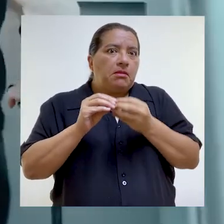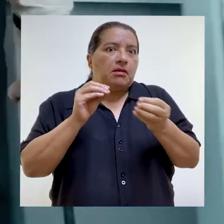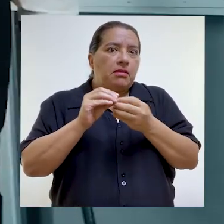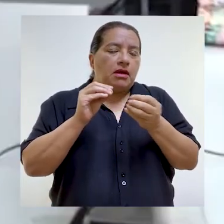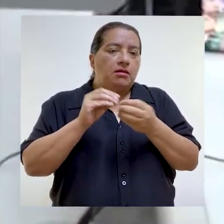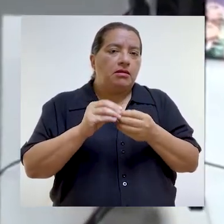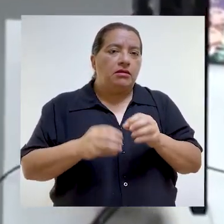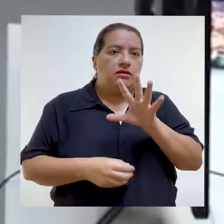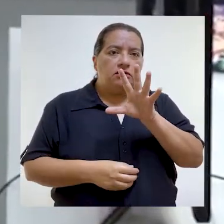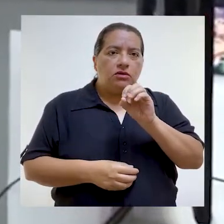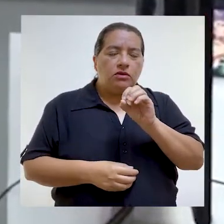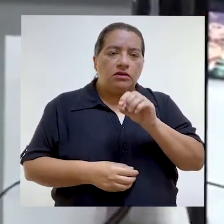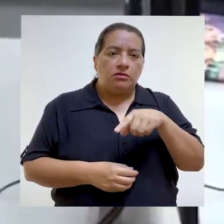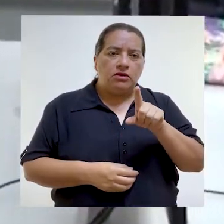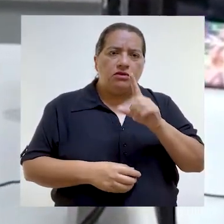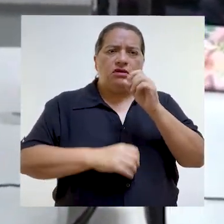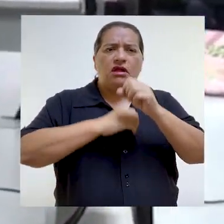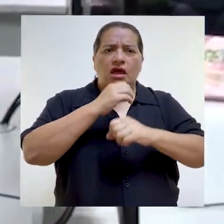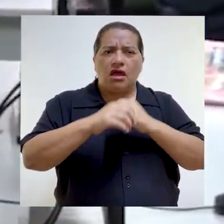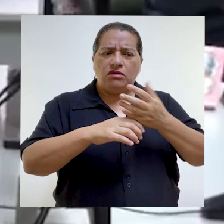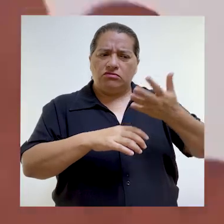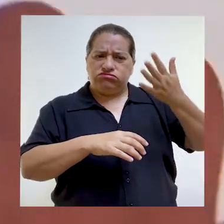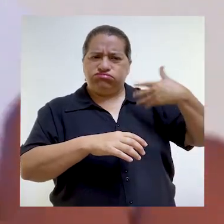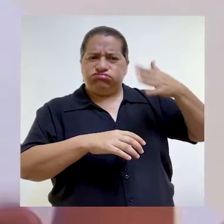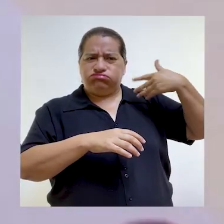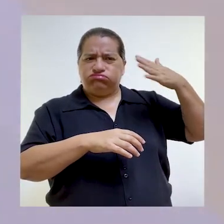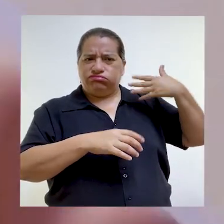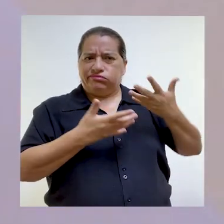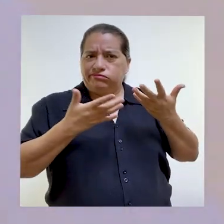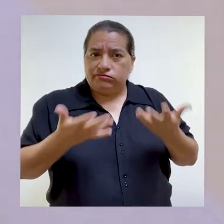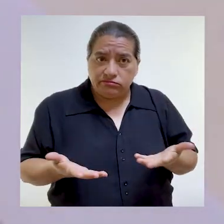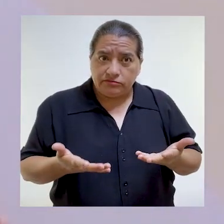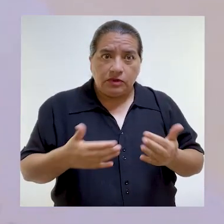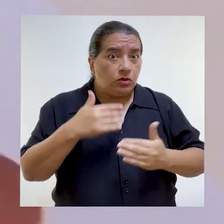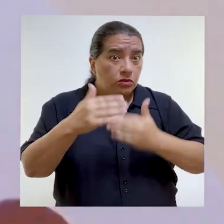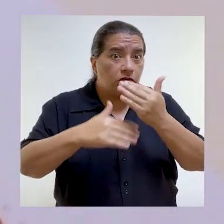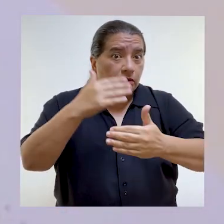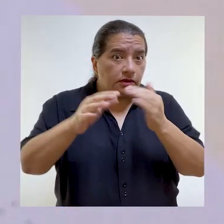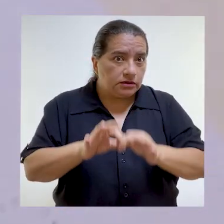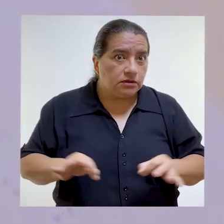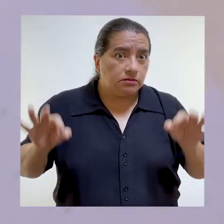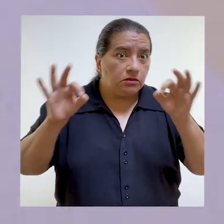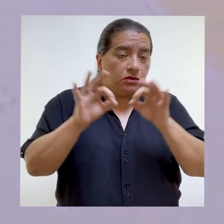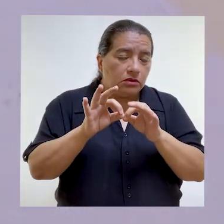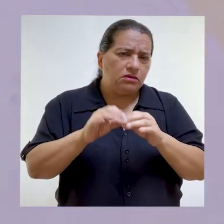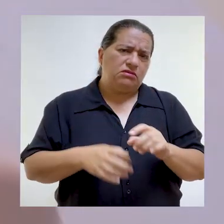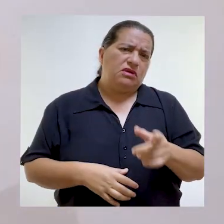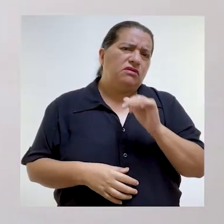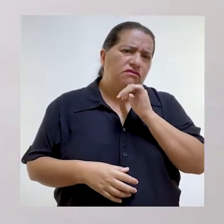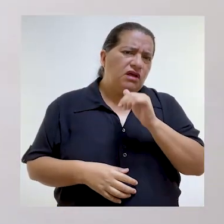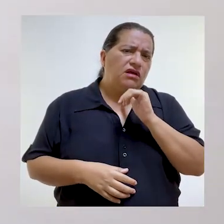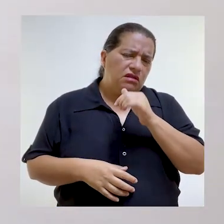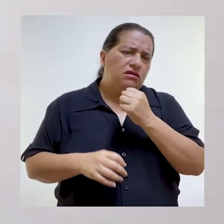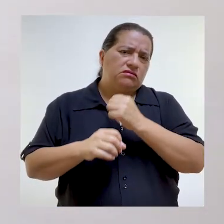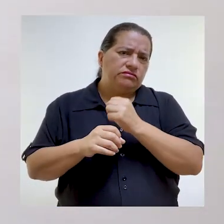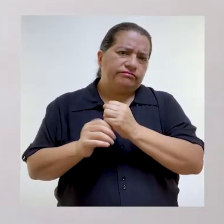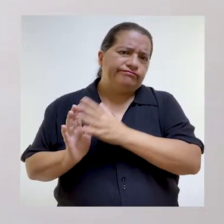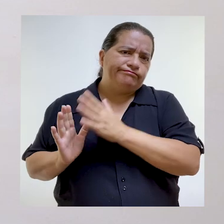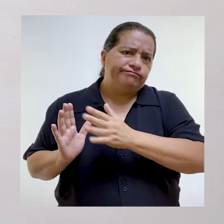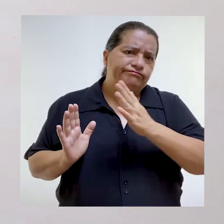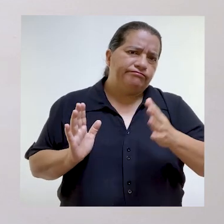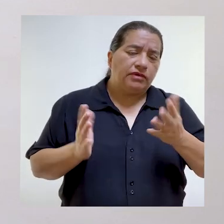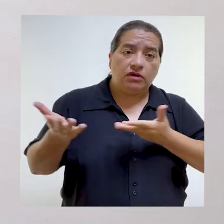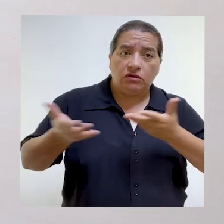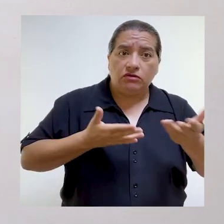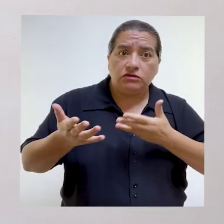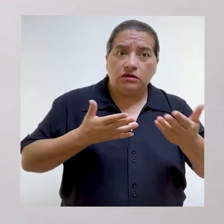es decir, casi 5 veces y media más que los 50 millones promedio anual del cuatrienio anterior. Es sin duda un avance muy importante,